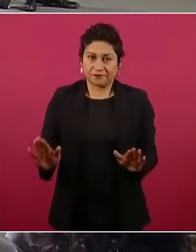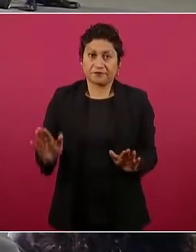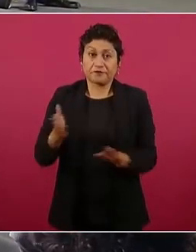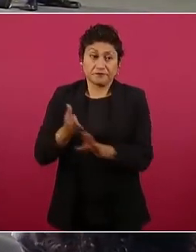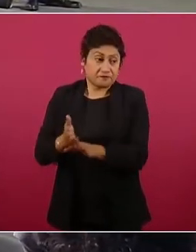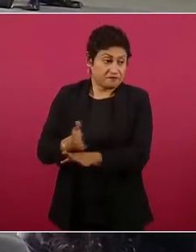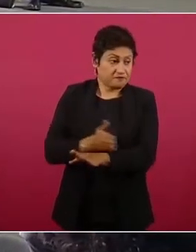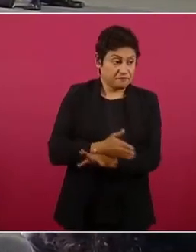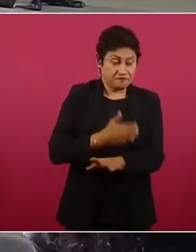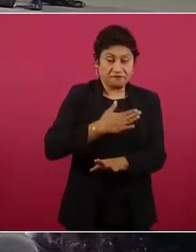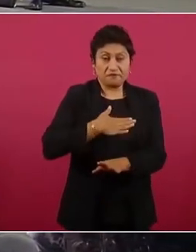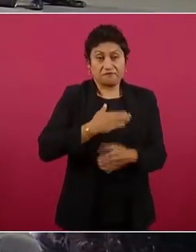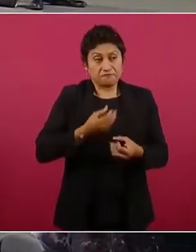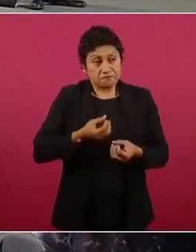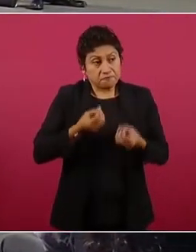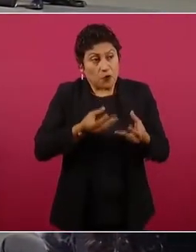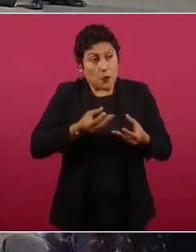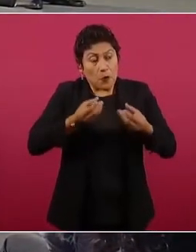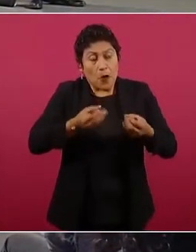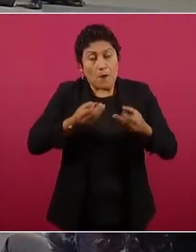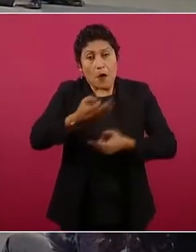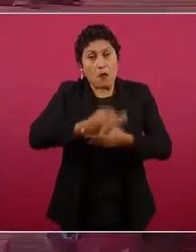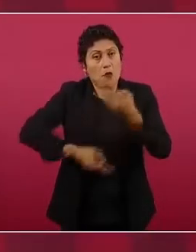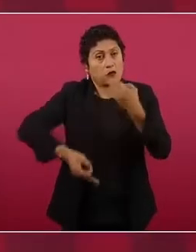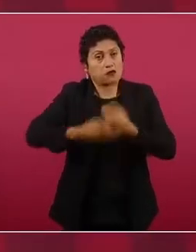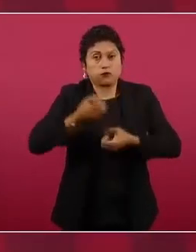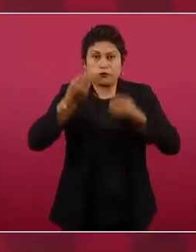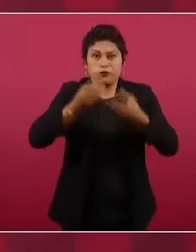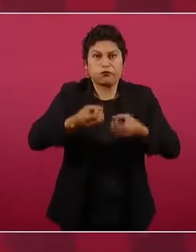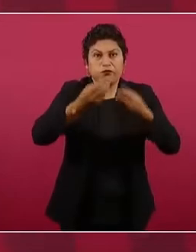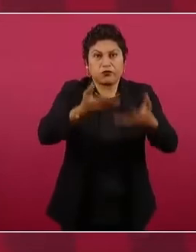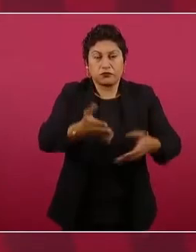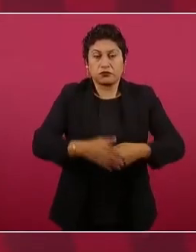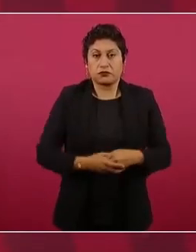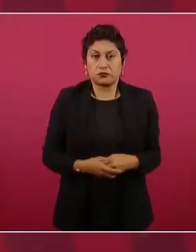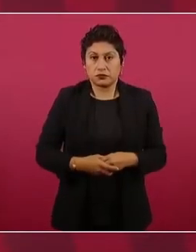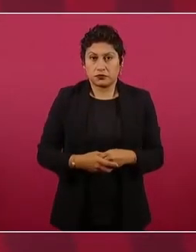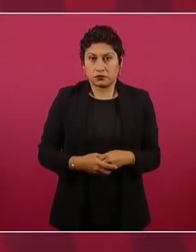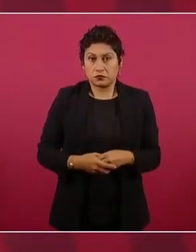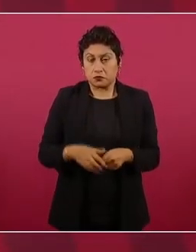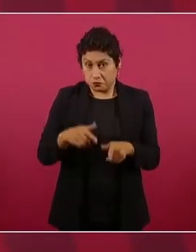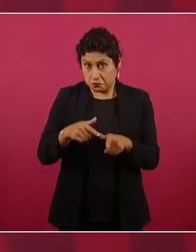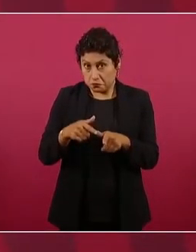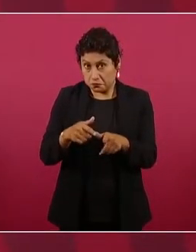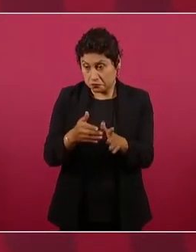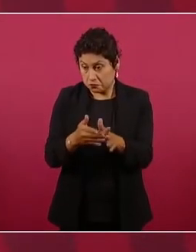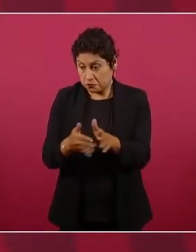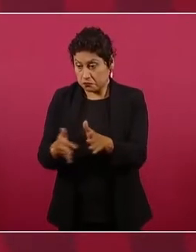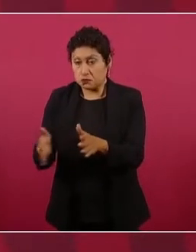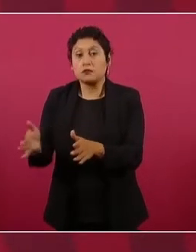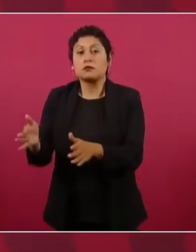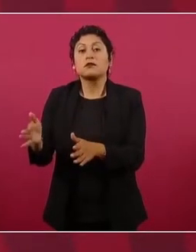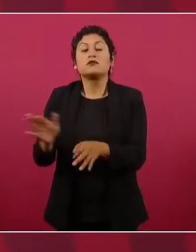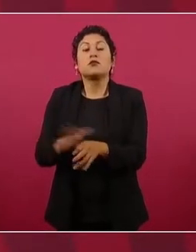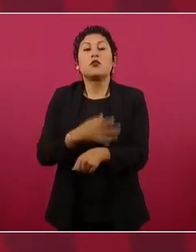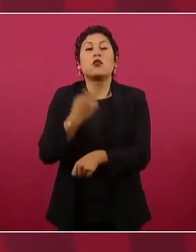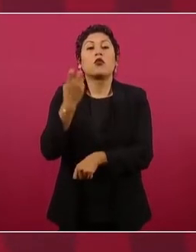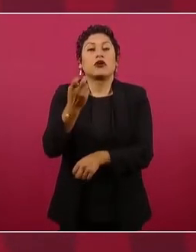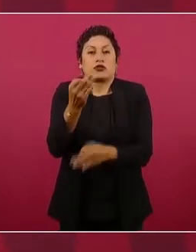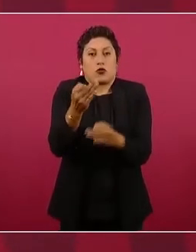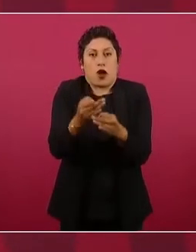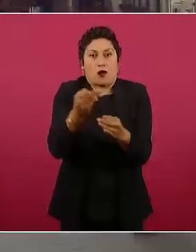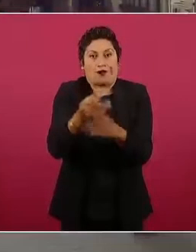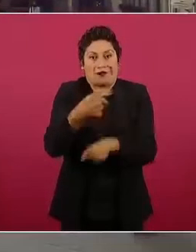bastante, considero y voy a seguir aportando. Por eso me estoy aplicando